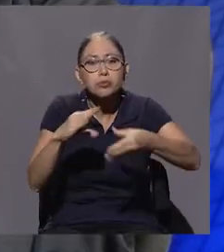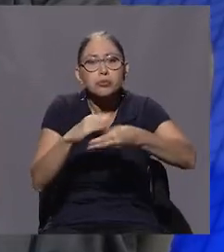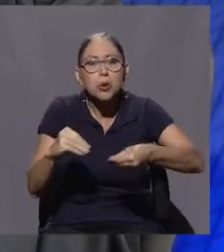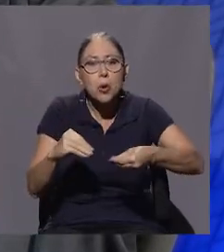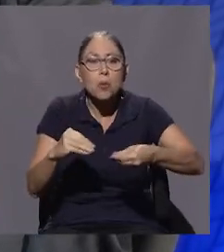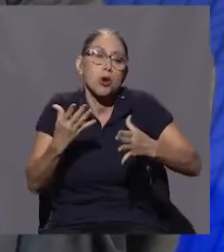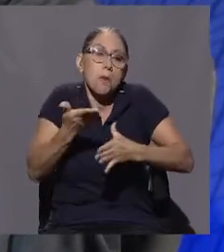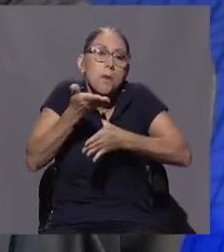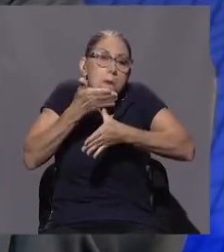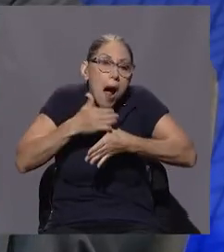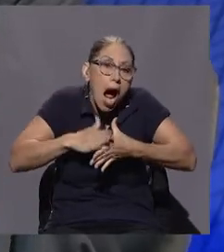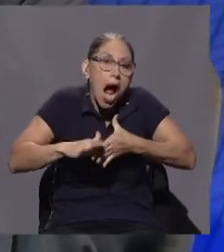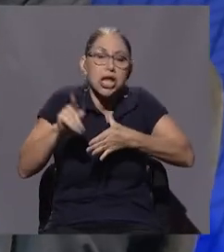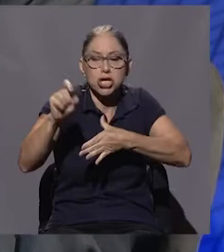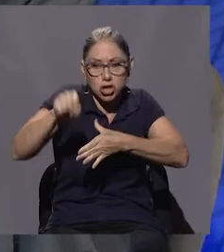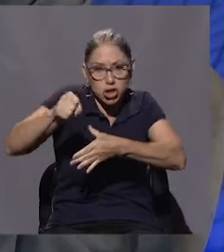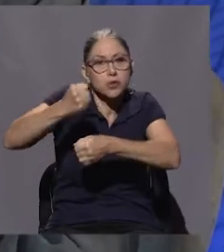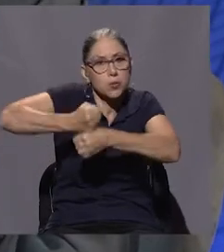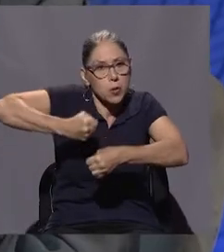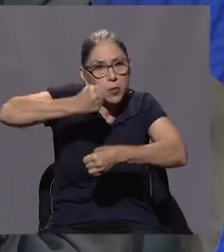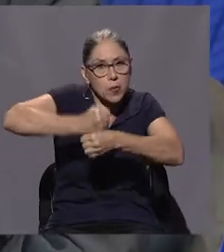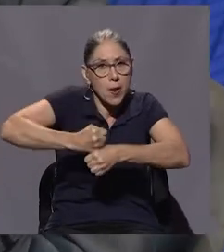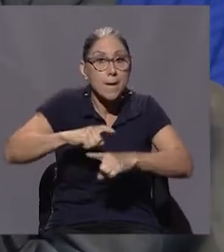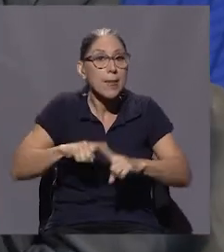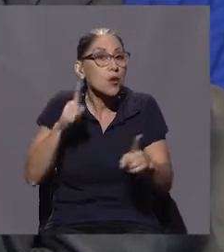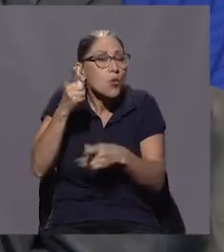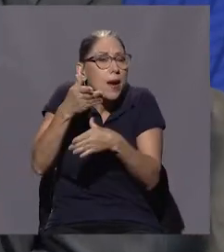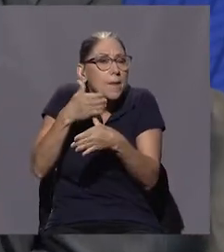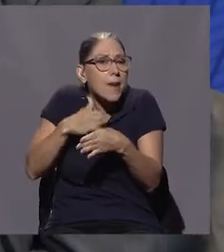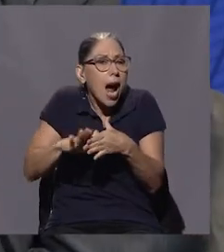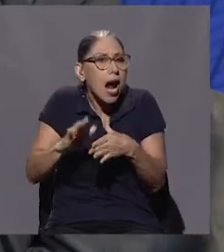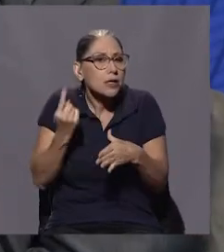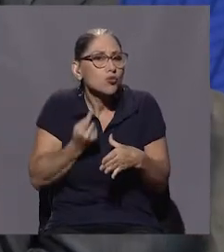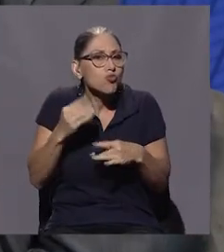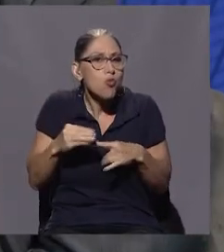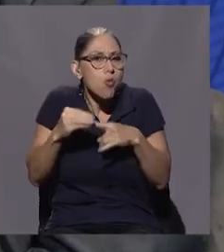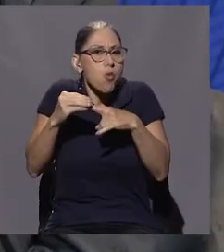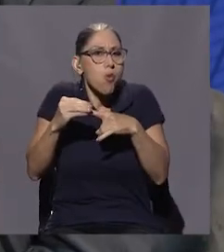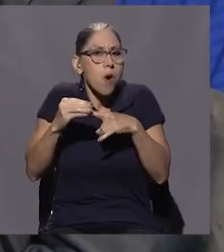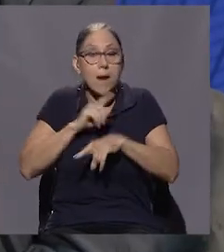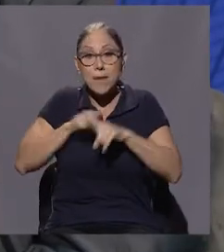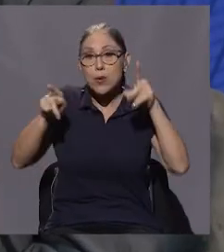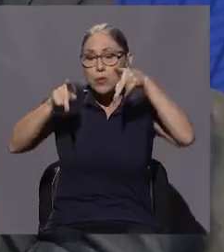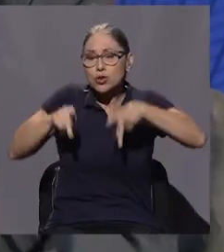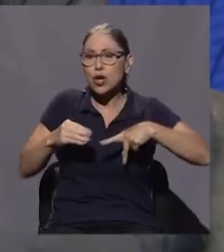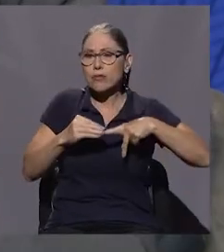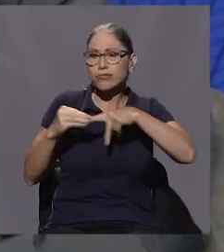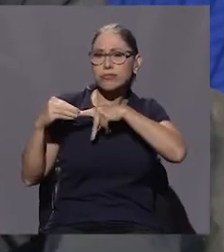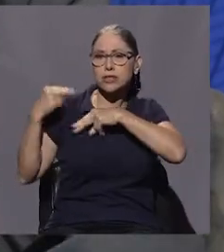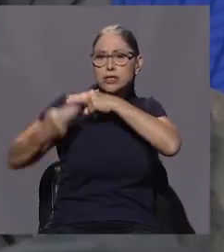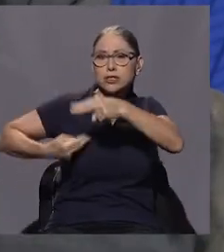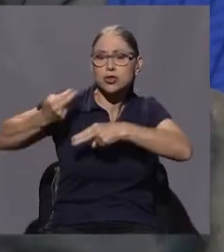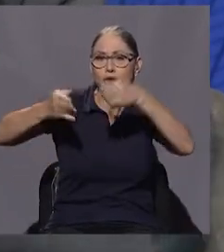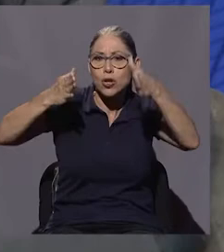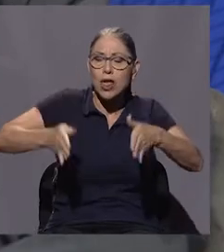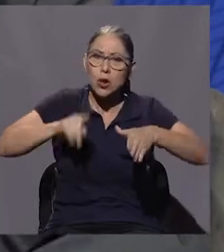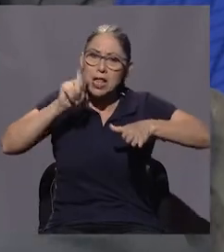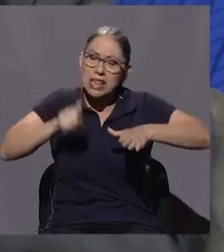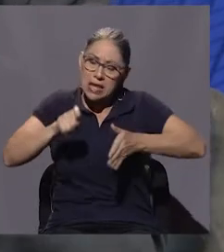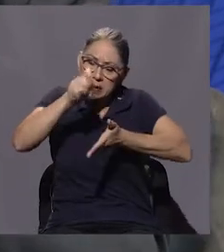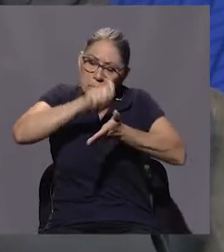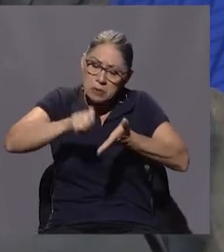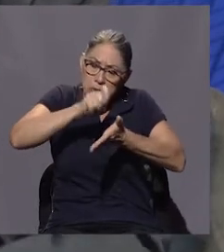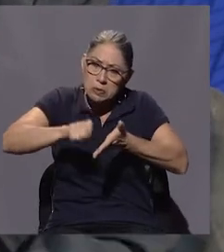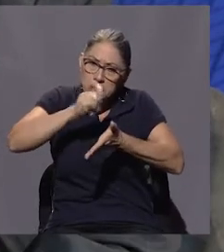Bueno, parte del oficio es eso, pero es parte, nada más. El historiador tiene la obligación de poner ante los